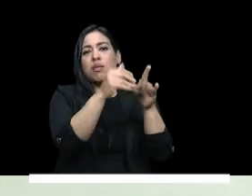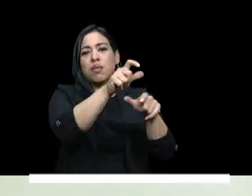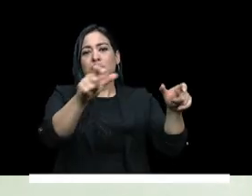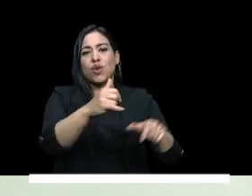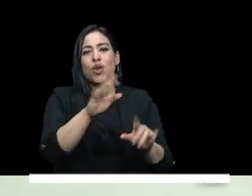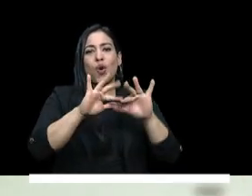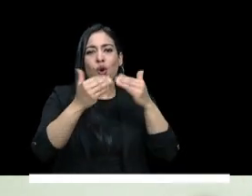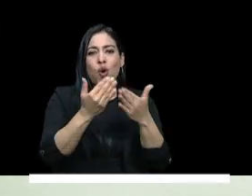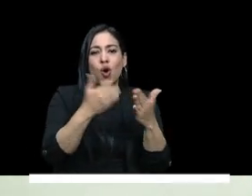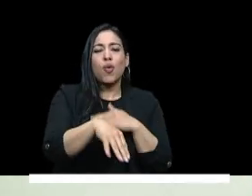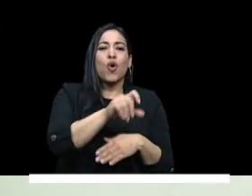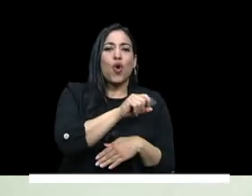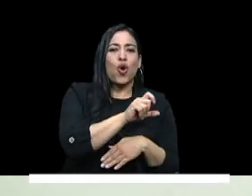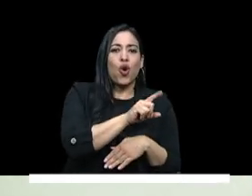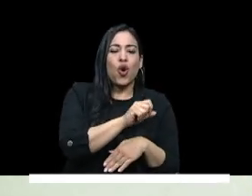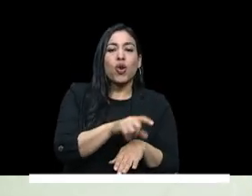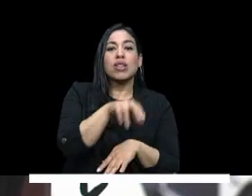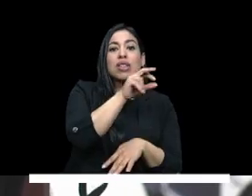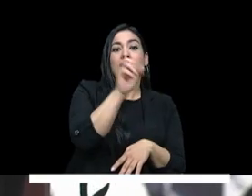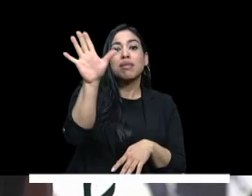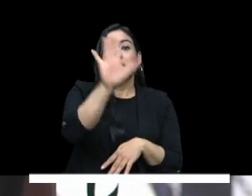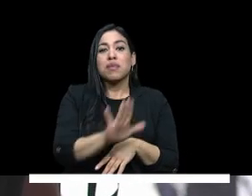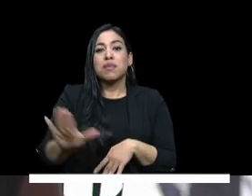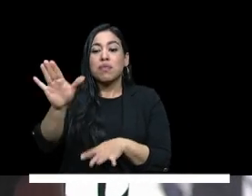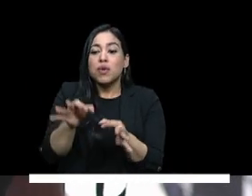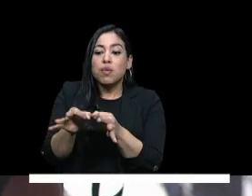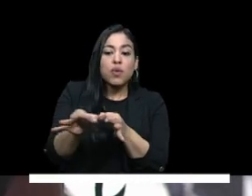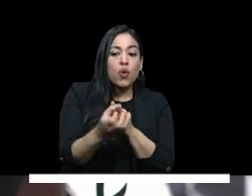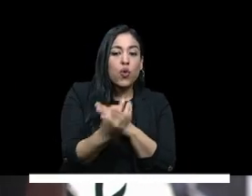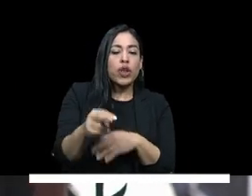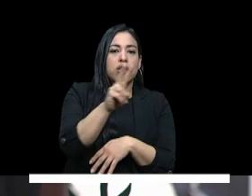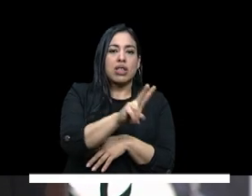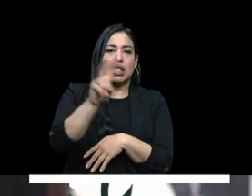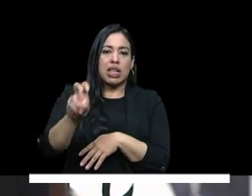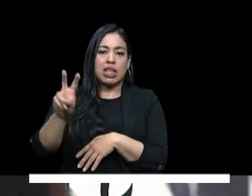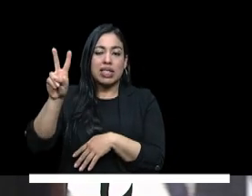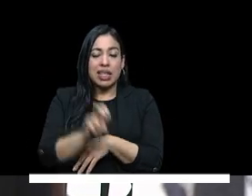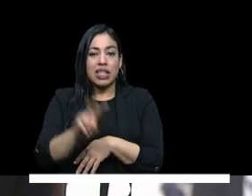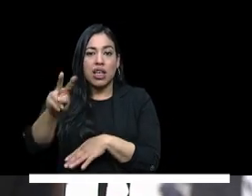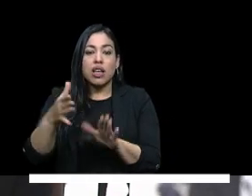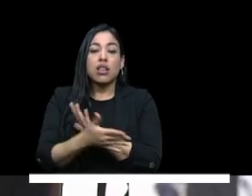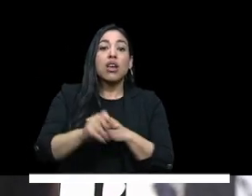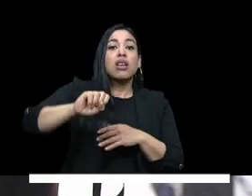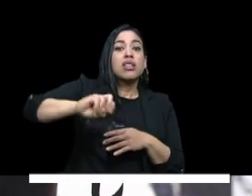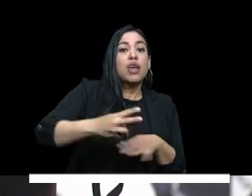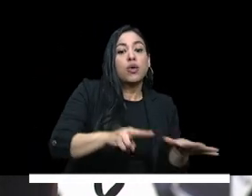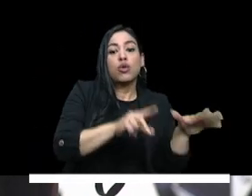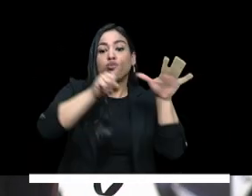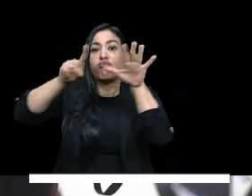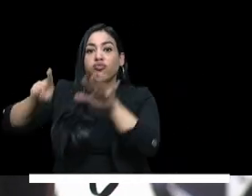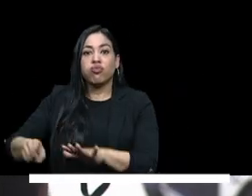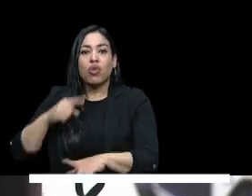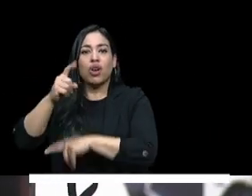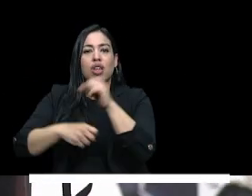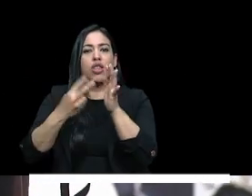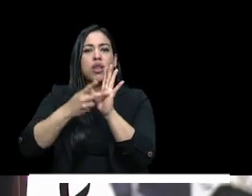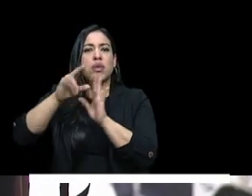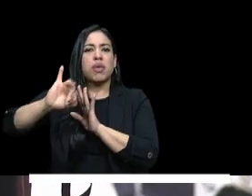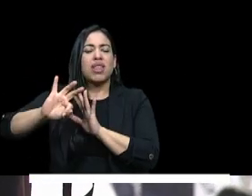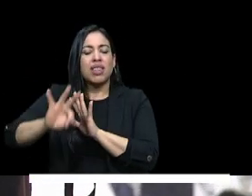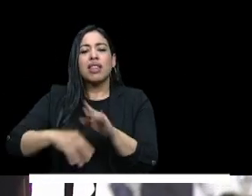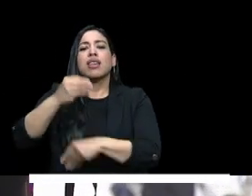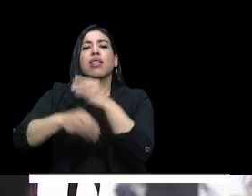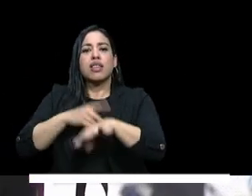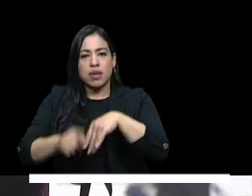estudiantes de grado 11 en 72 subregiones del país durante este segundo periodo de 2023 iniciaremos la